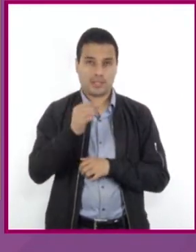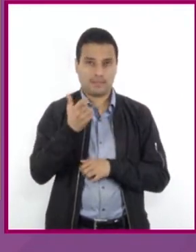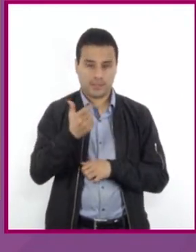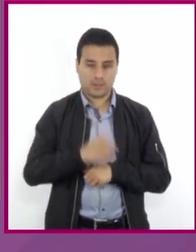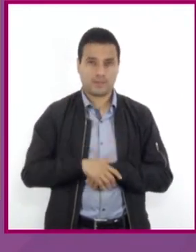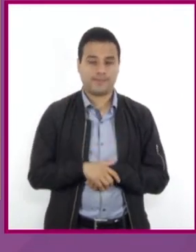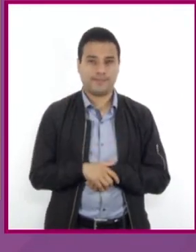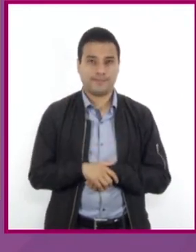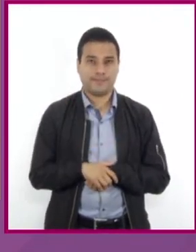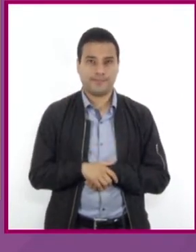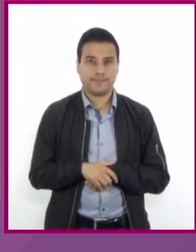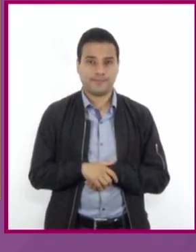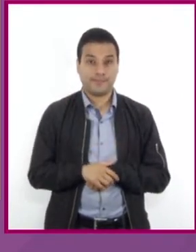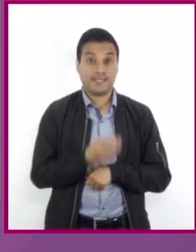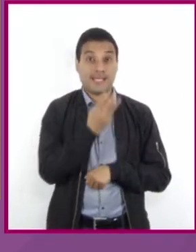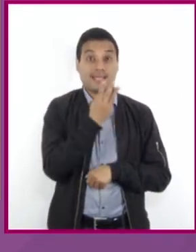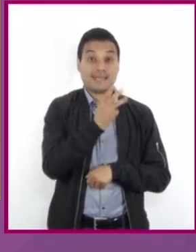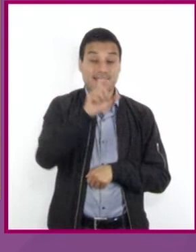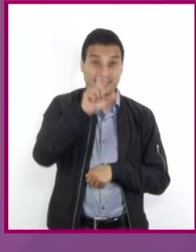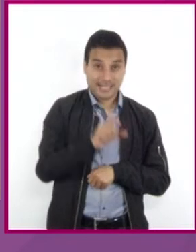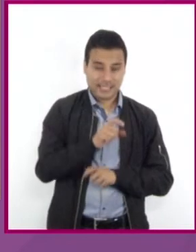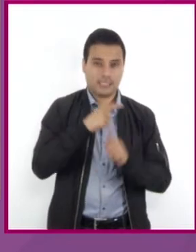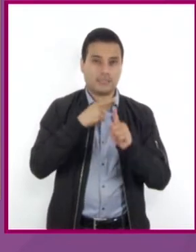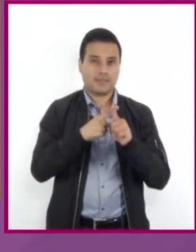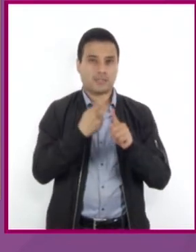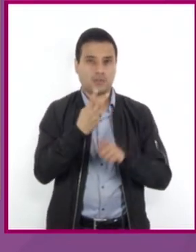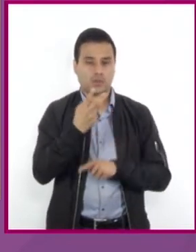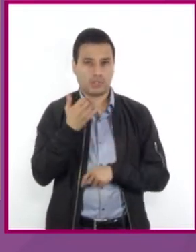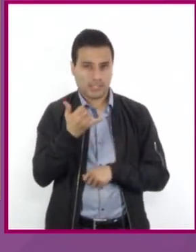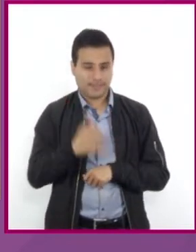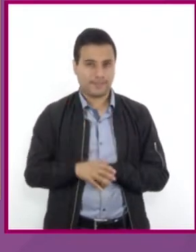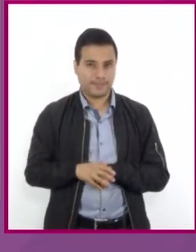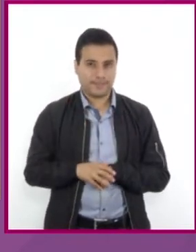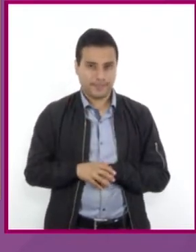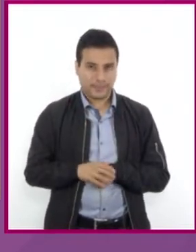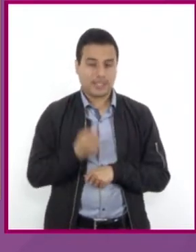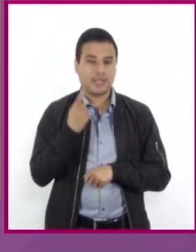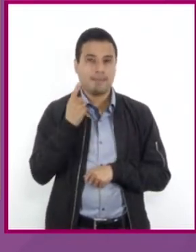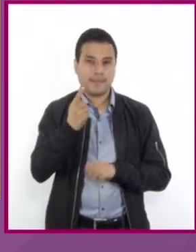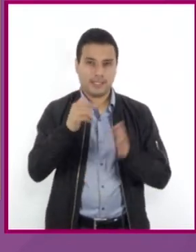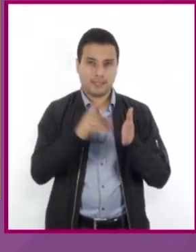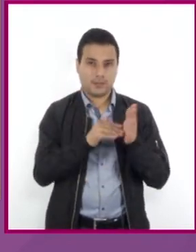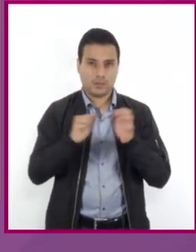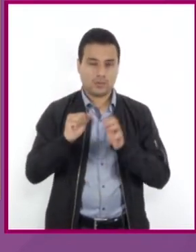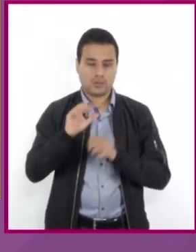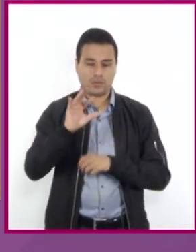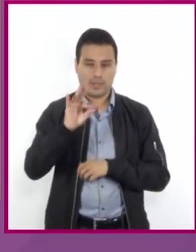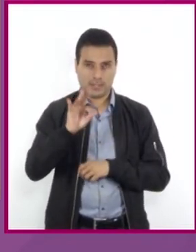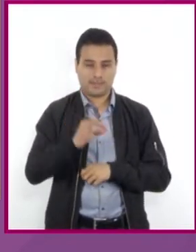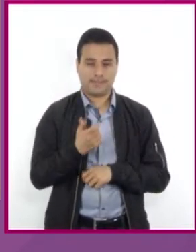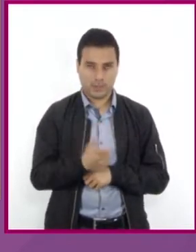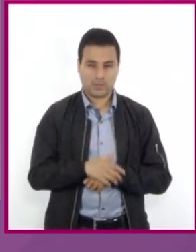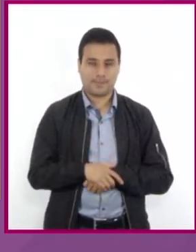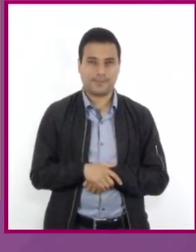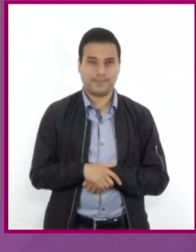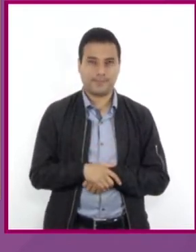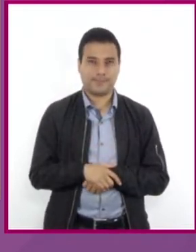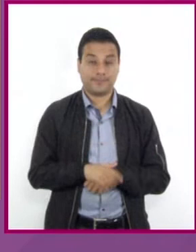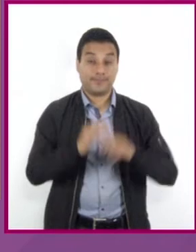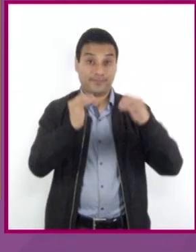3X más 2Y es igual a 1,640 pesos. La segunda ecuación